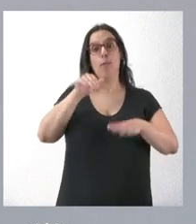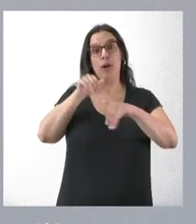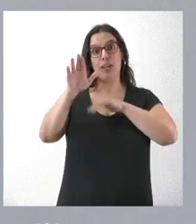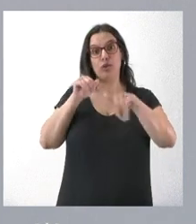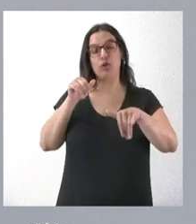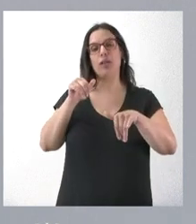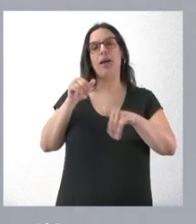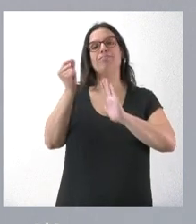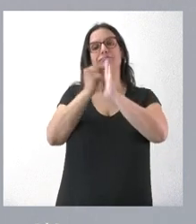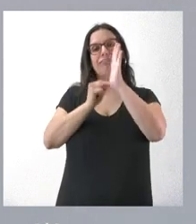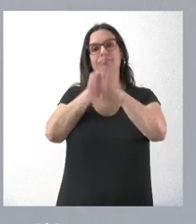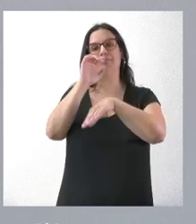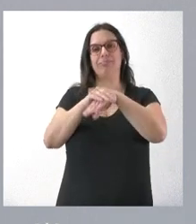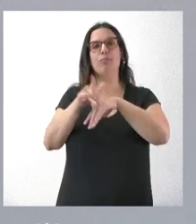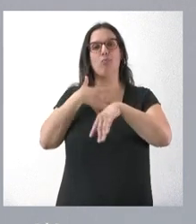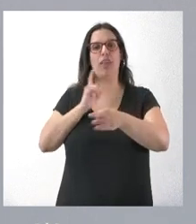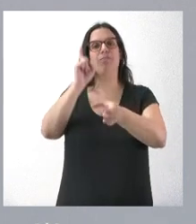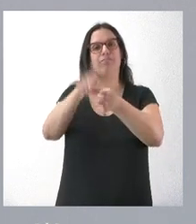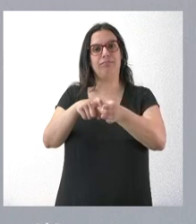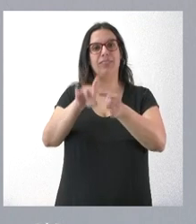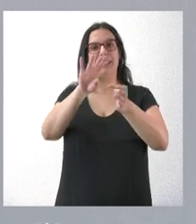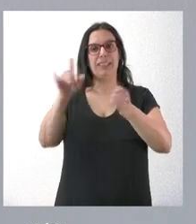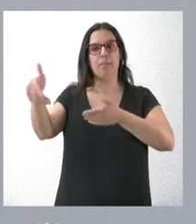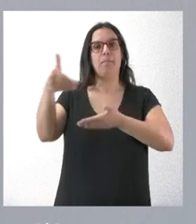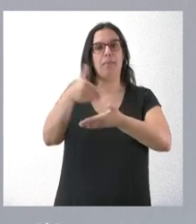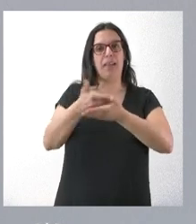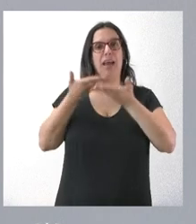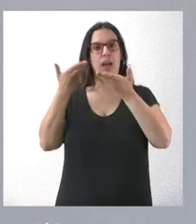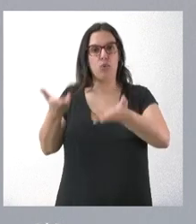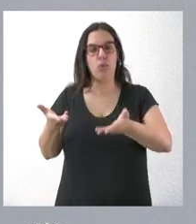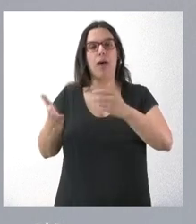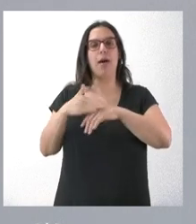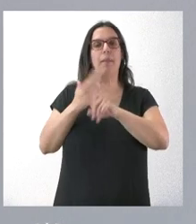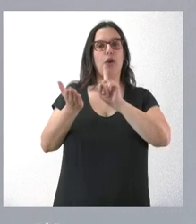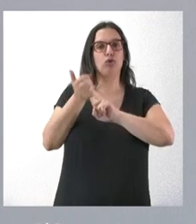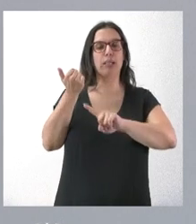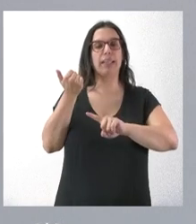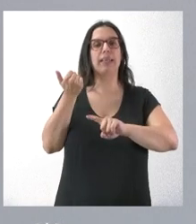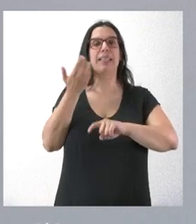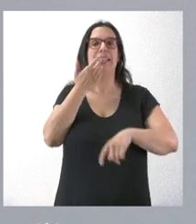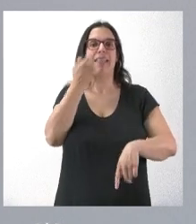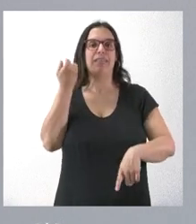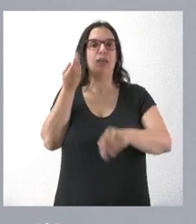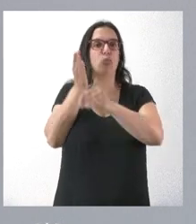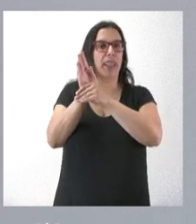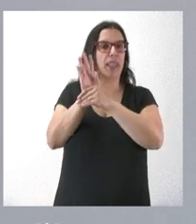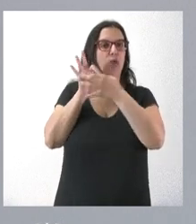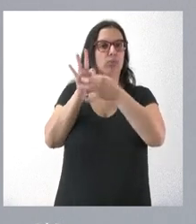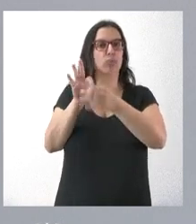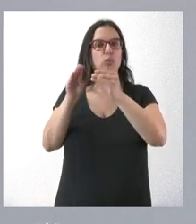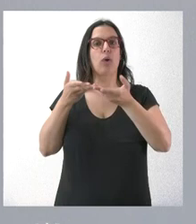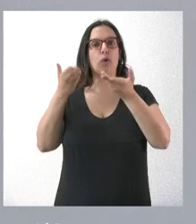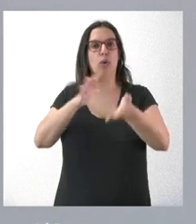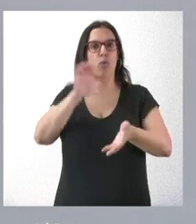planteado tiene la determinación de plantearlo, de solicitar la ayuda, de obtener, si fuera el caso, la subvención correspondiente a la ayuda